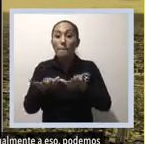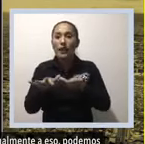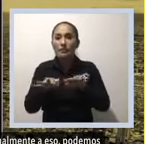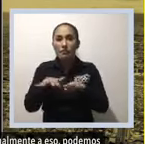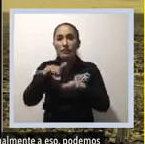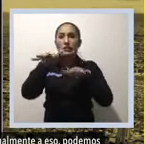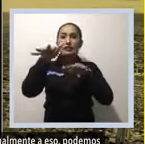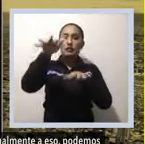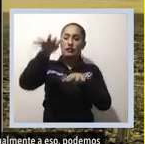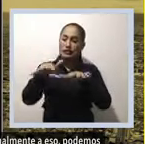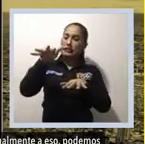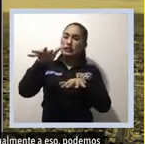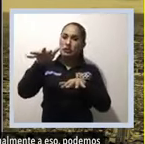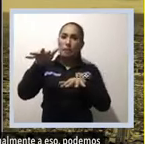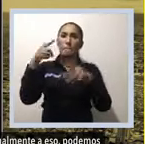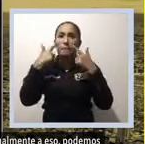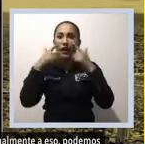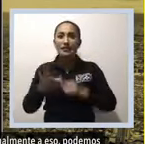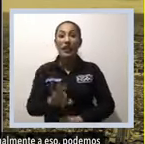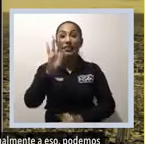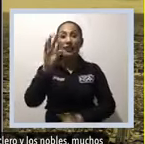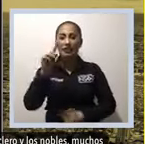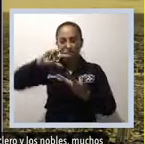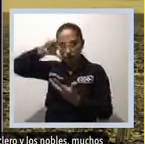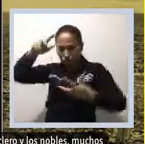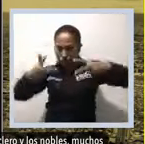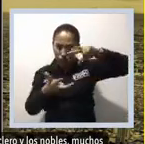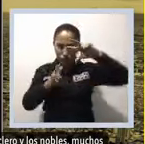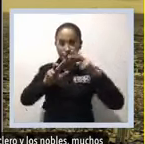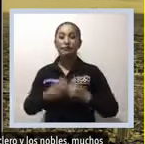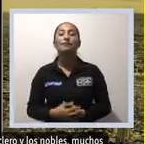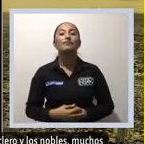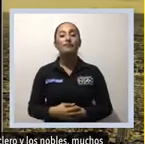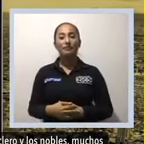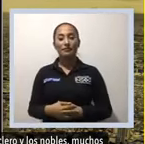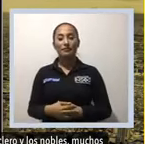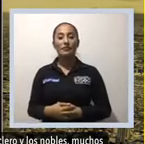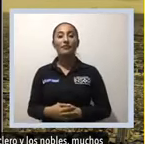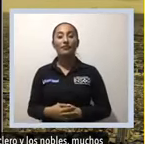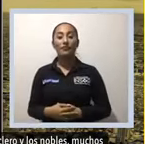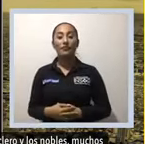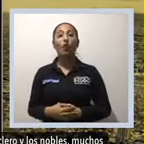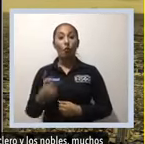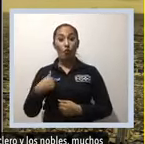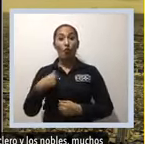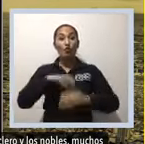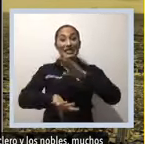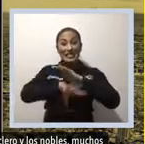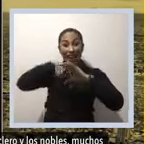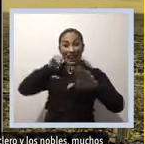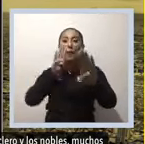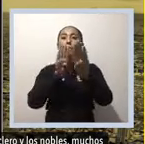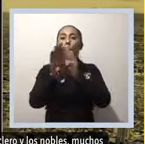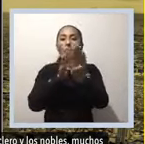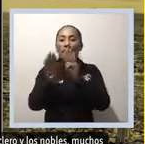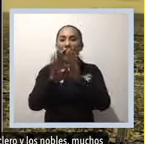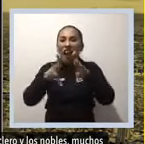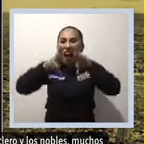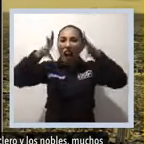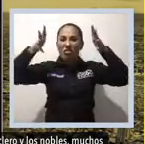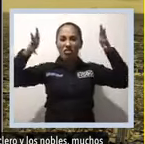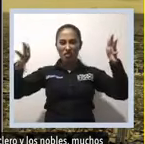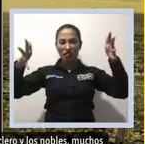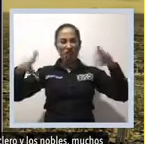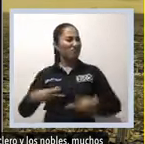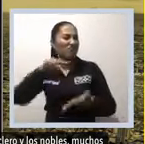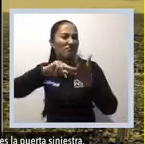frontis, en el cual vemos que la puerta más grande corresponde a la puerta donde entraban el clero y los nobles. Muchos